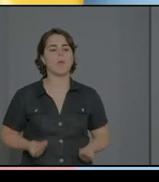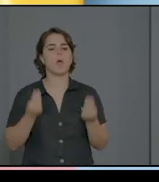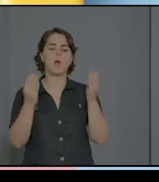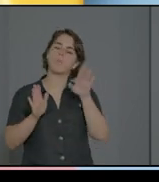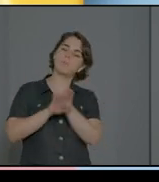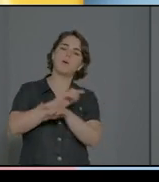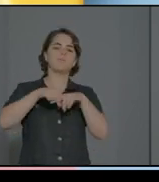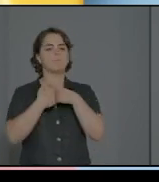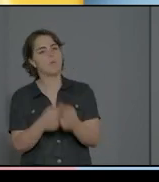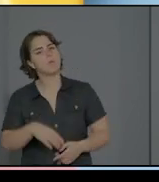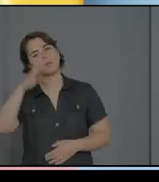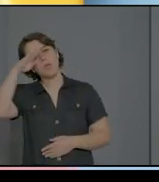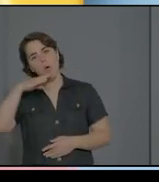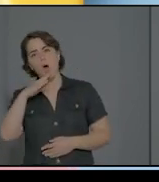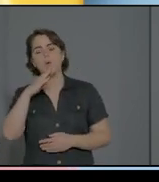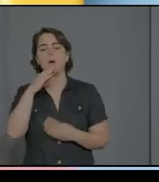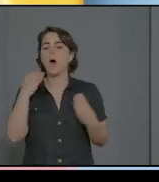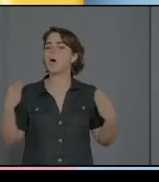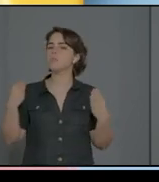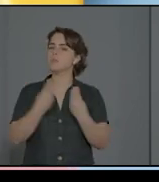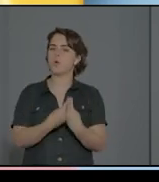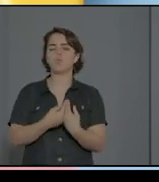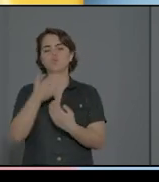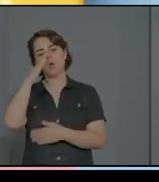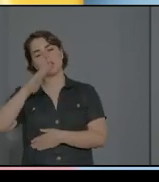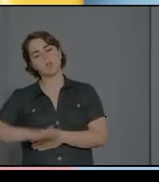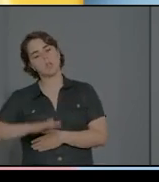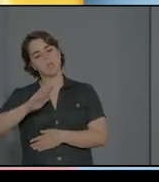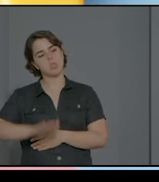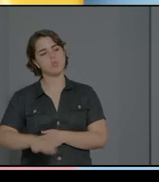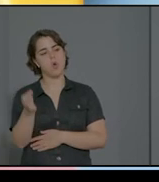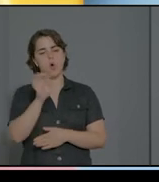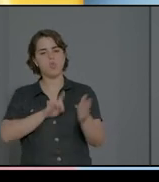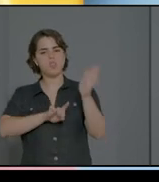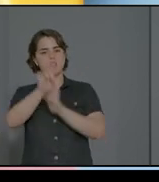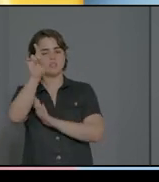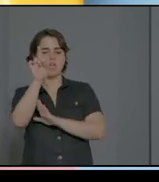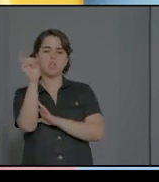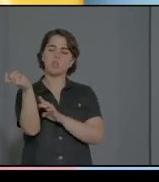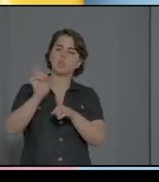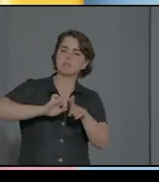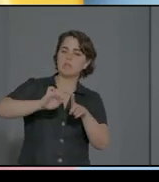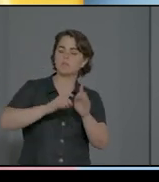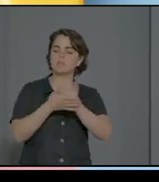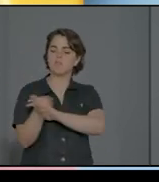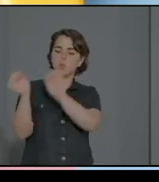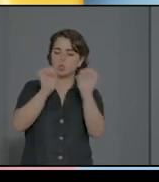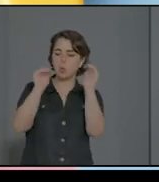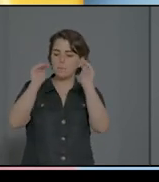niños con desarrollo típico es menos protectora. La madre dice, pobrecito, pues,